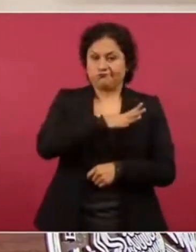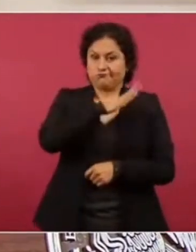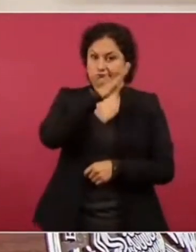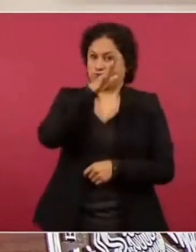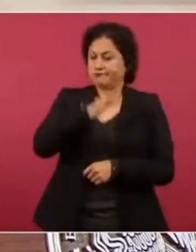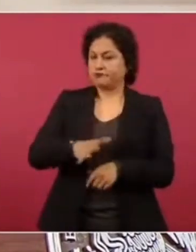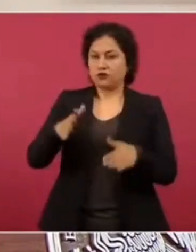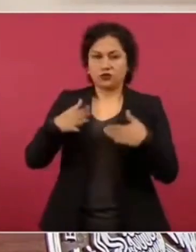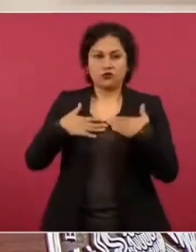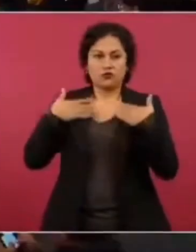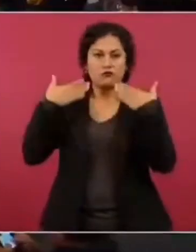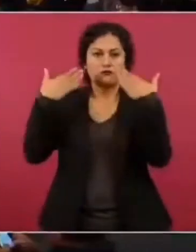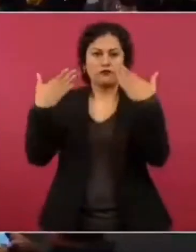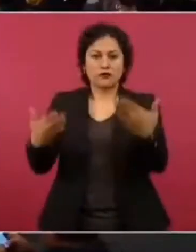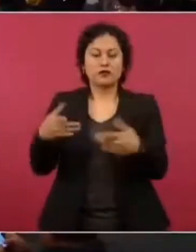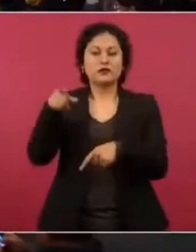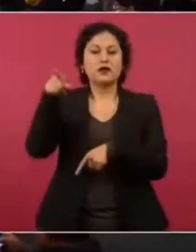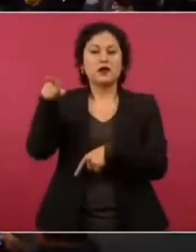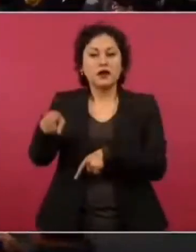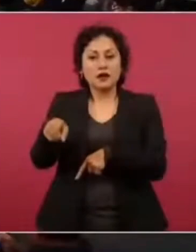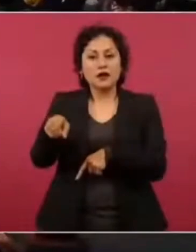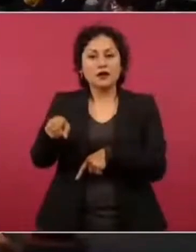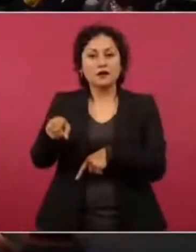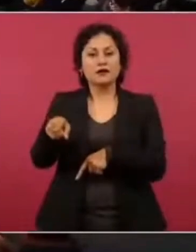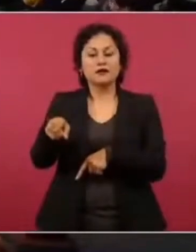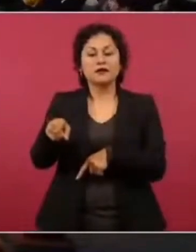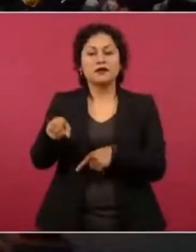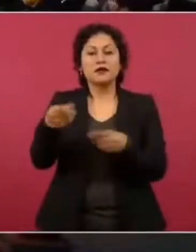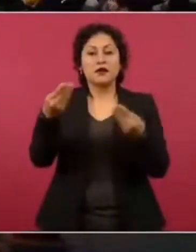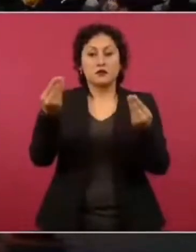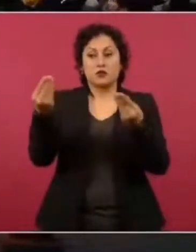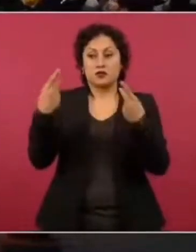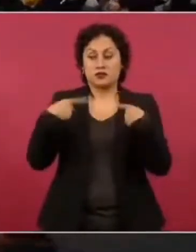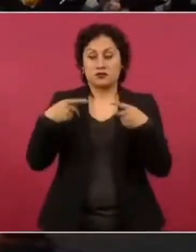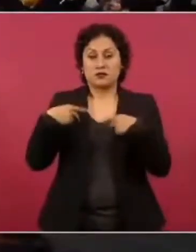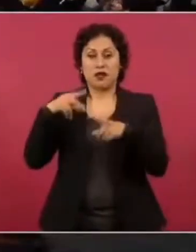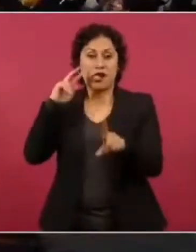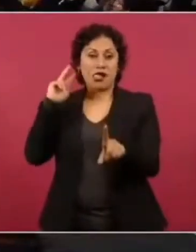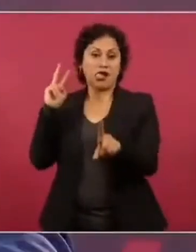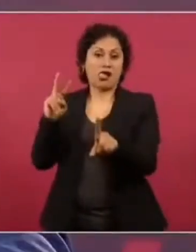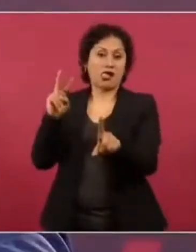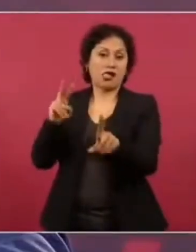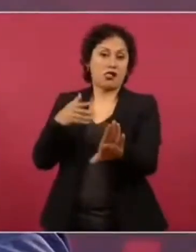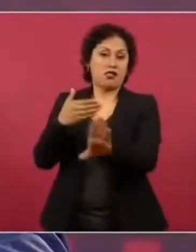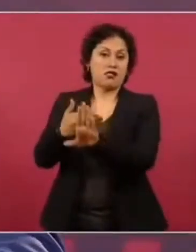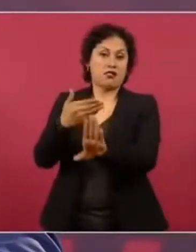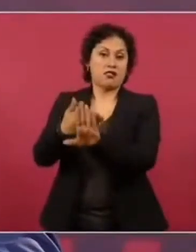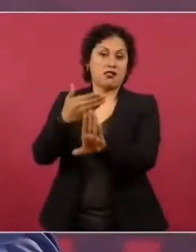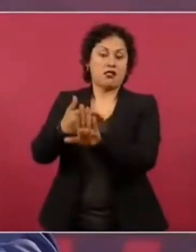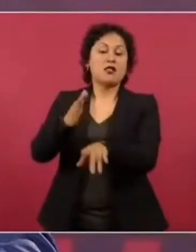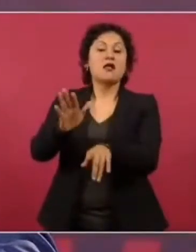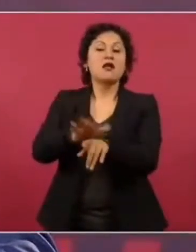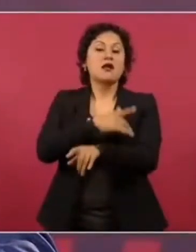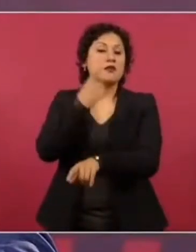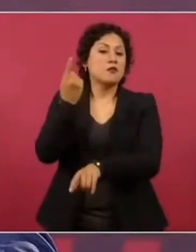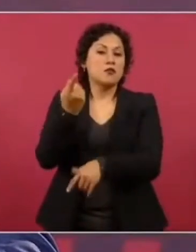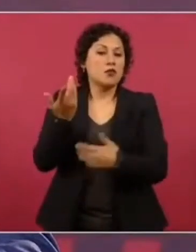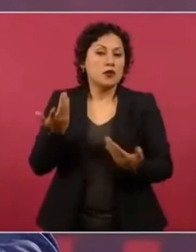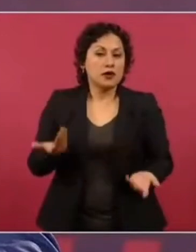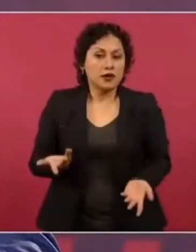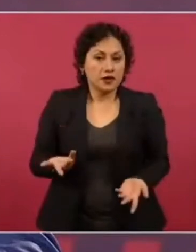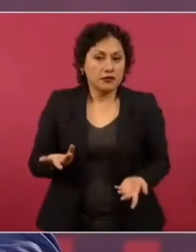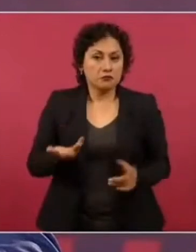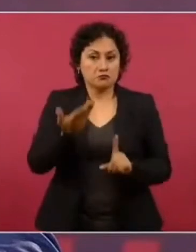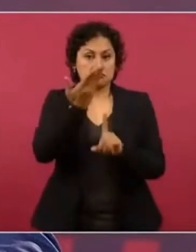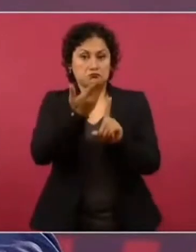ha estado en la mira porque está actuando con